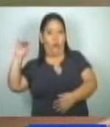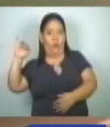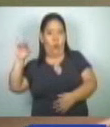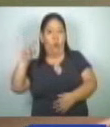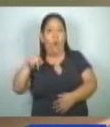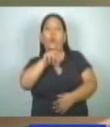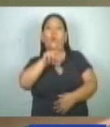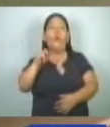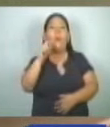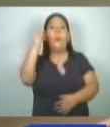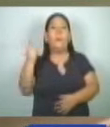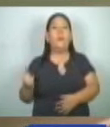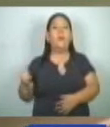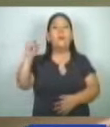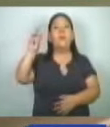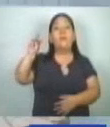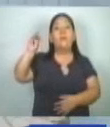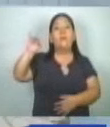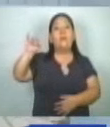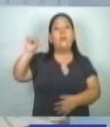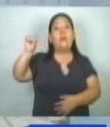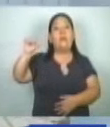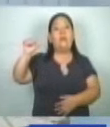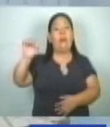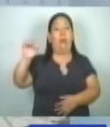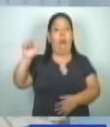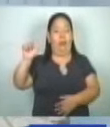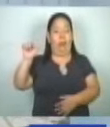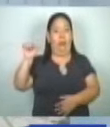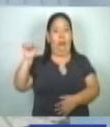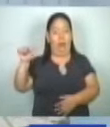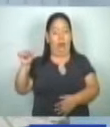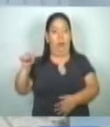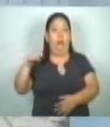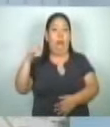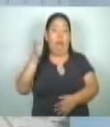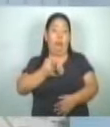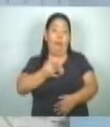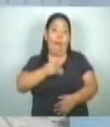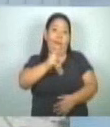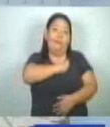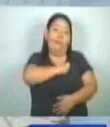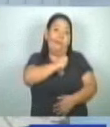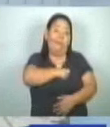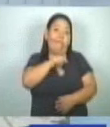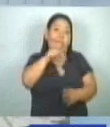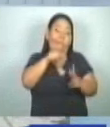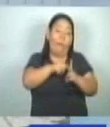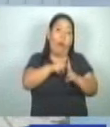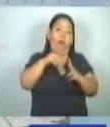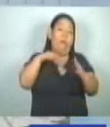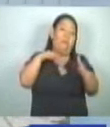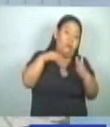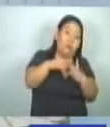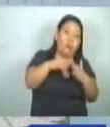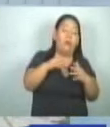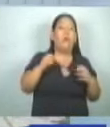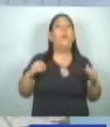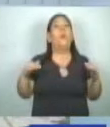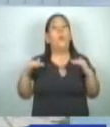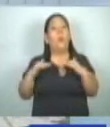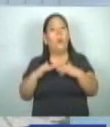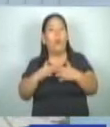identificado como Misael Fernando Ponce González, quien deberá de responder por los delitos de lesiones culposas y además